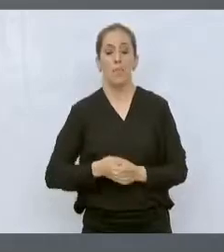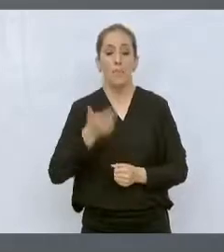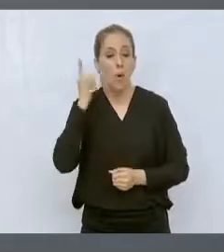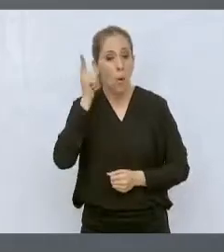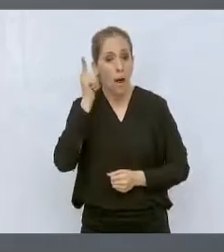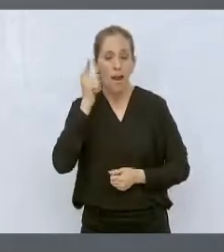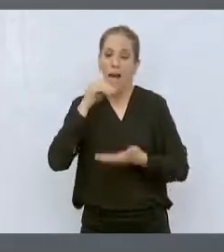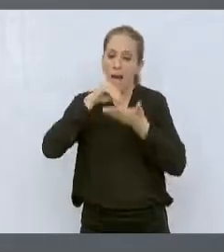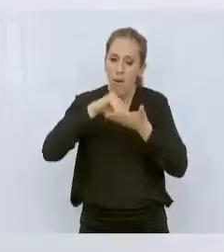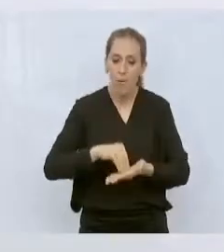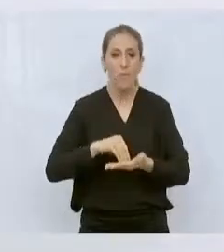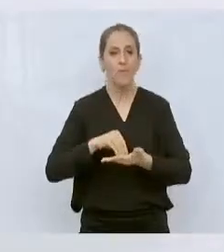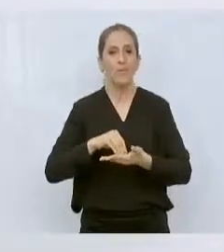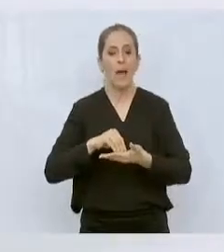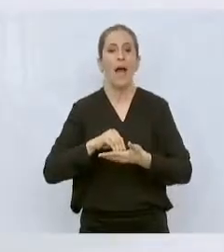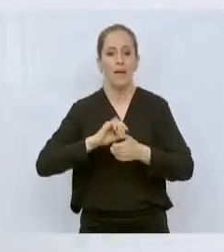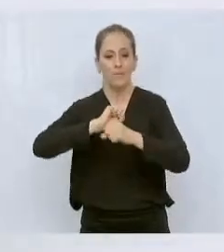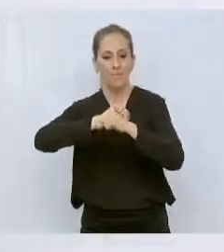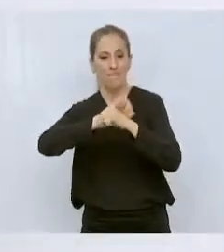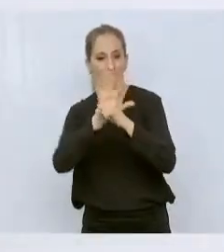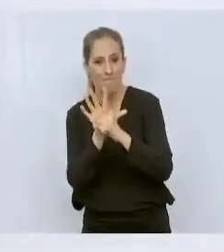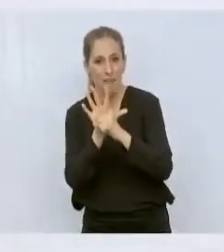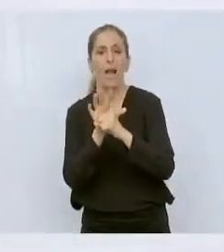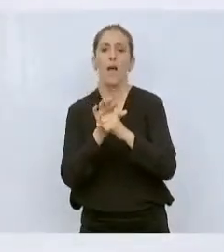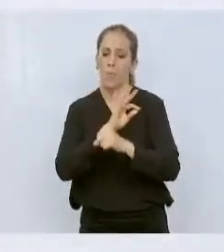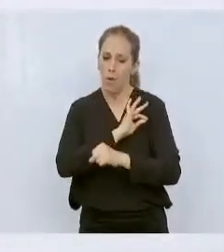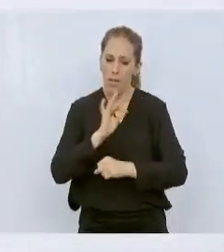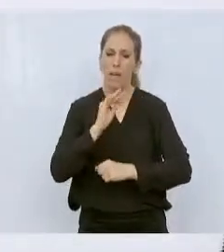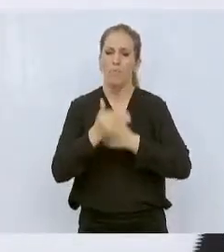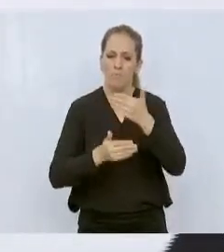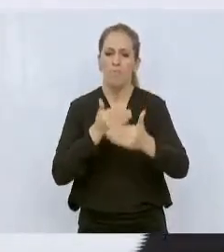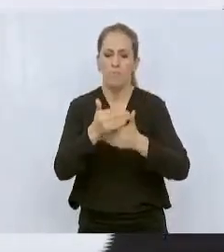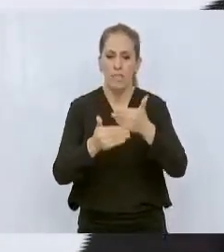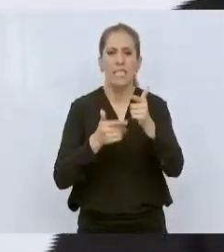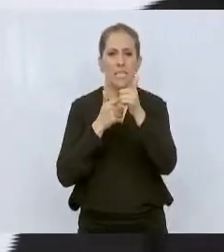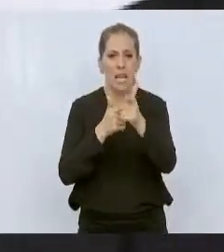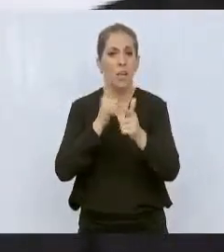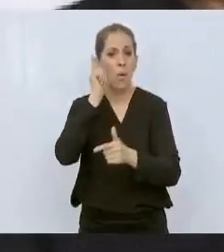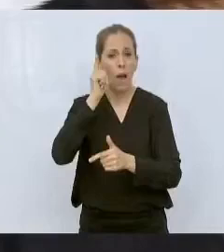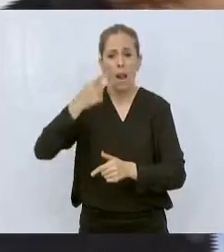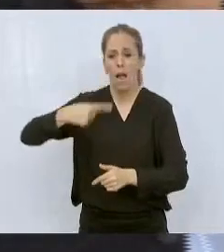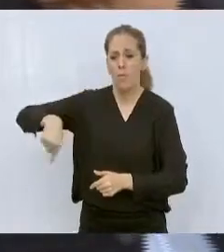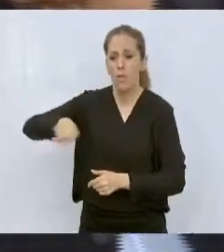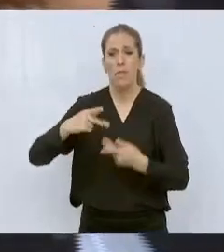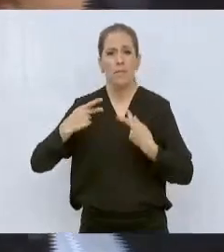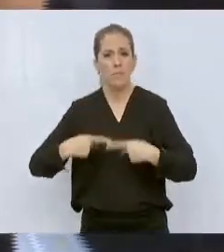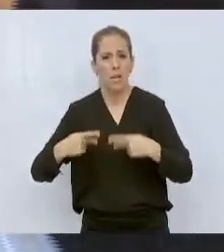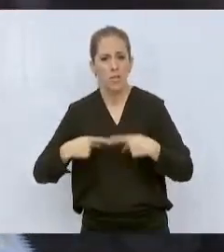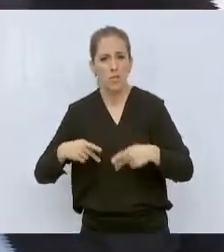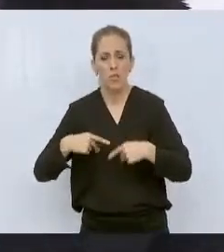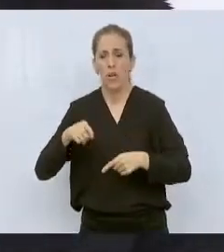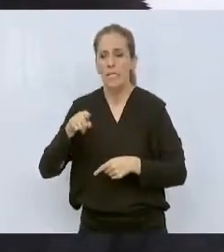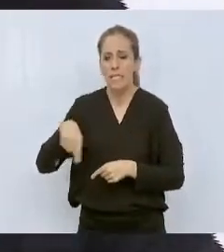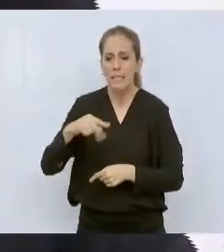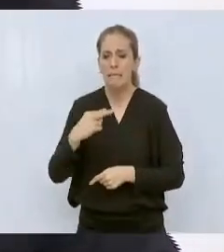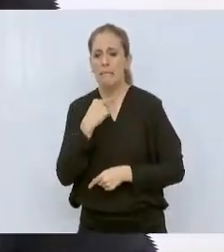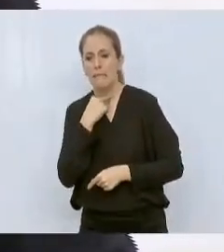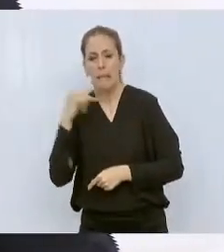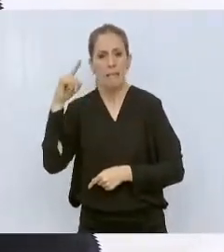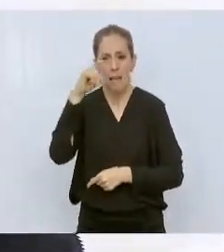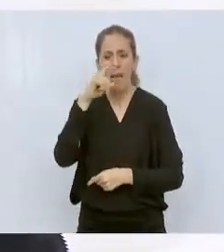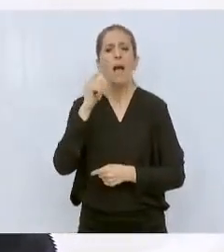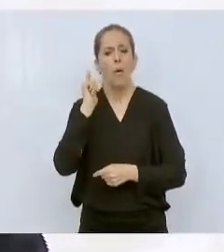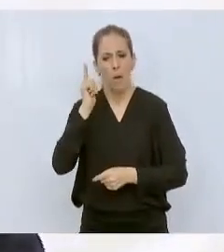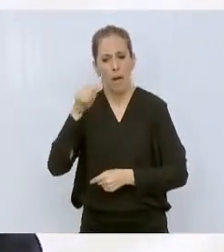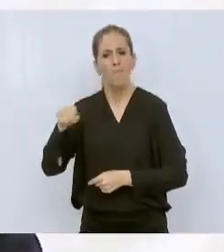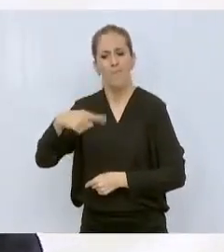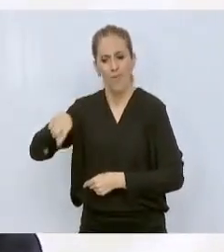poder lograr sacar a la gente de las zonas, sobre todo marginadas, que es a donde es la zona en la que usted va. Pero aquí en Nuevo